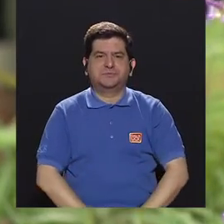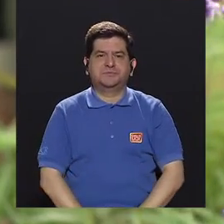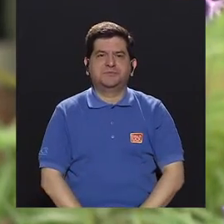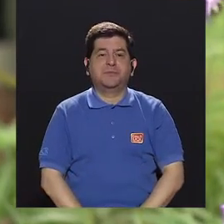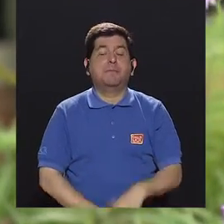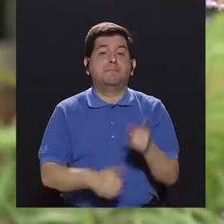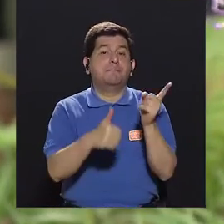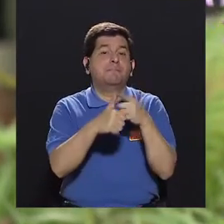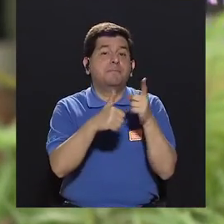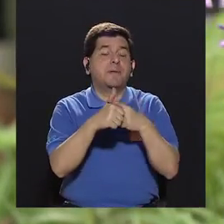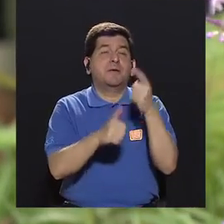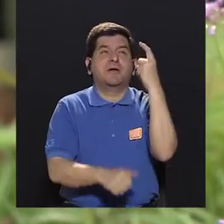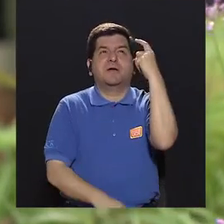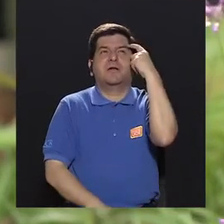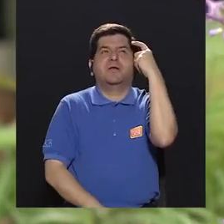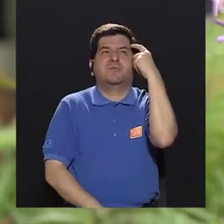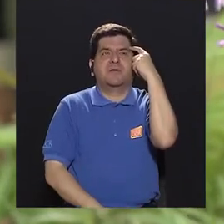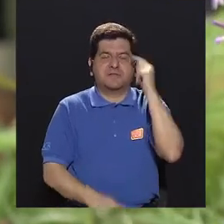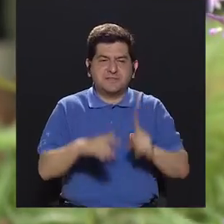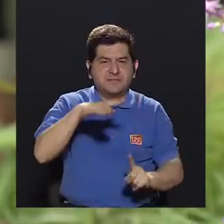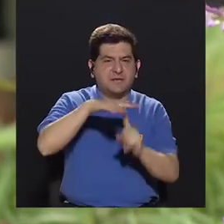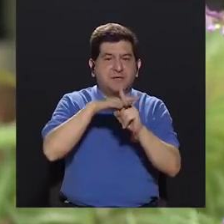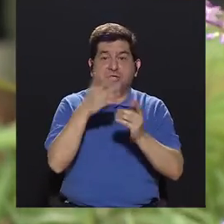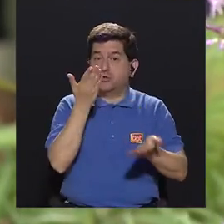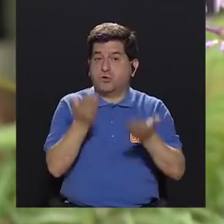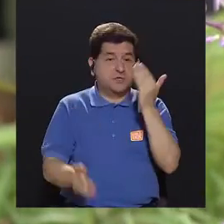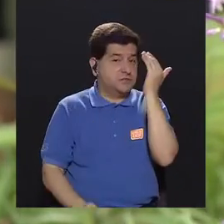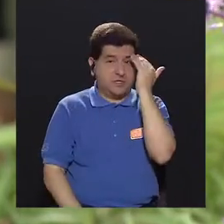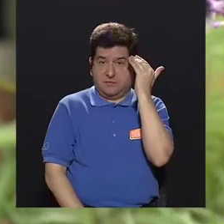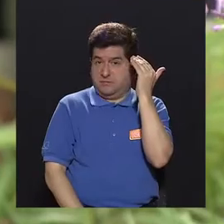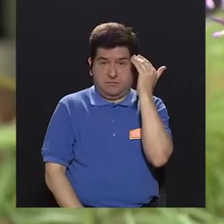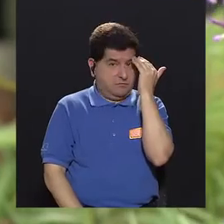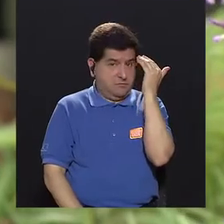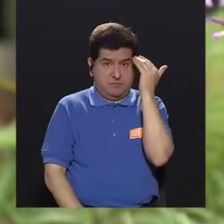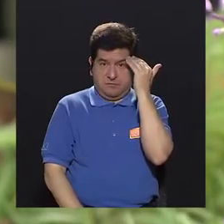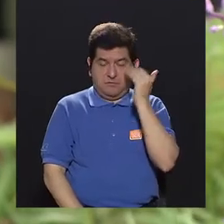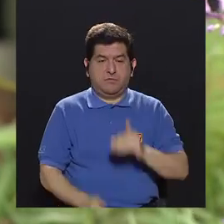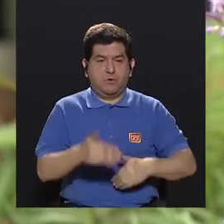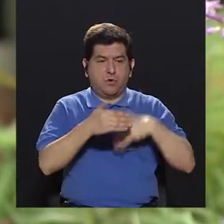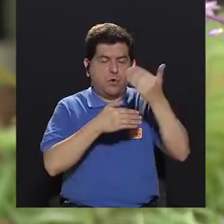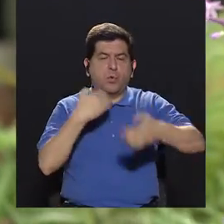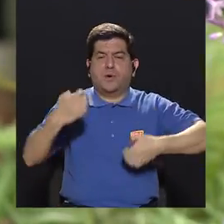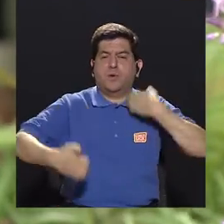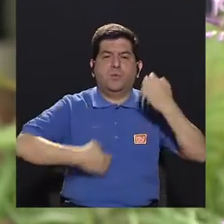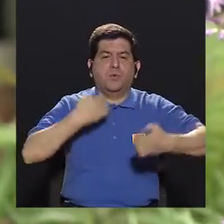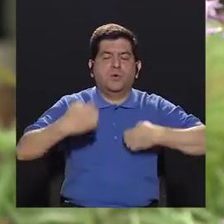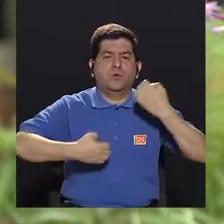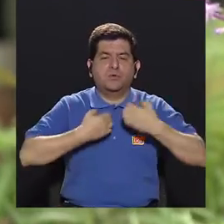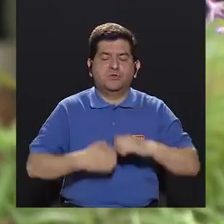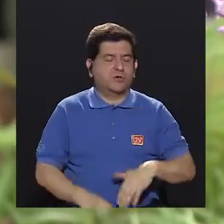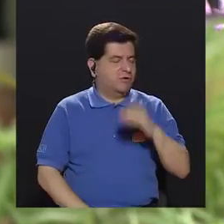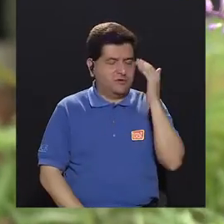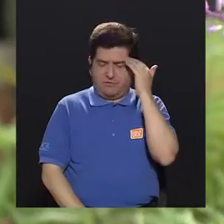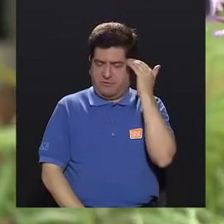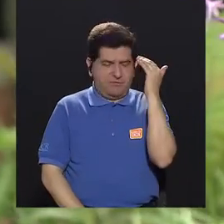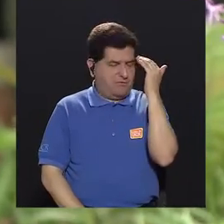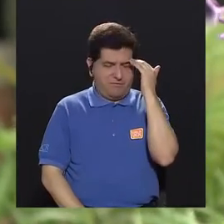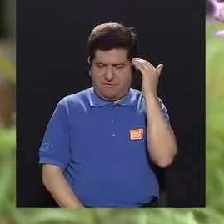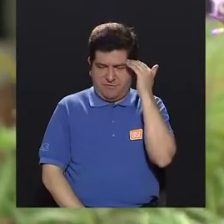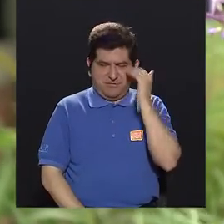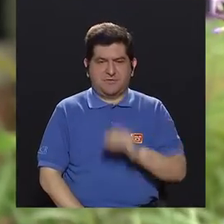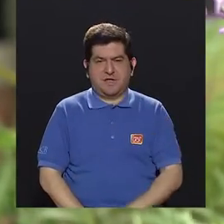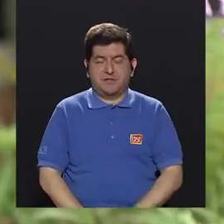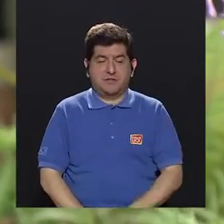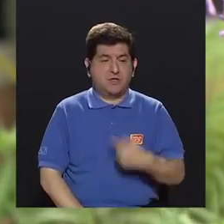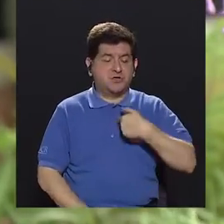cómo primero surge un pensamiento, aunque no sea consciente, y luego entra una emoción también inconsciente muchas veces,